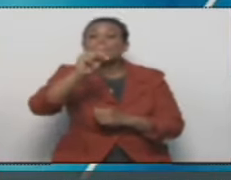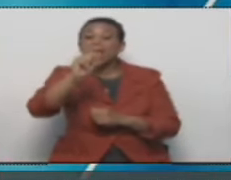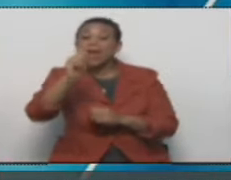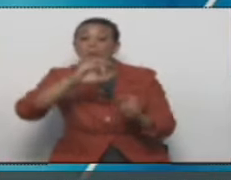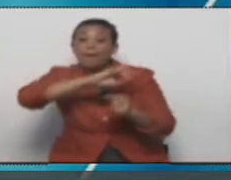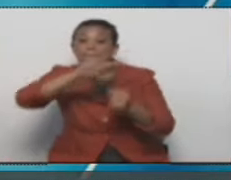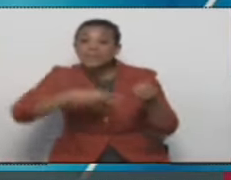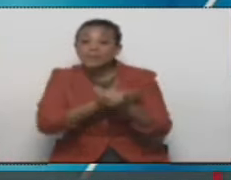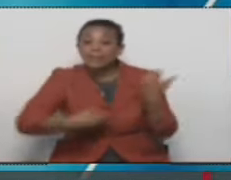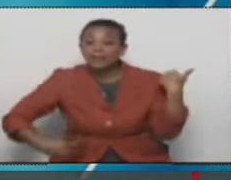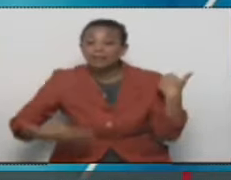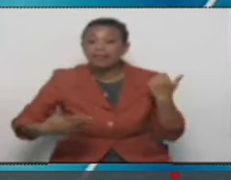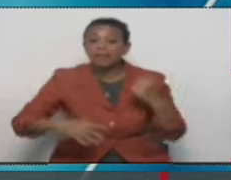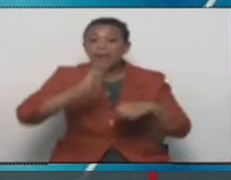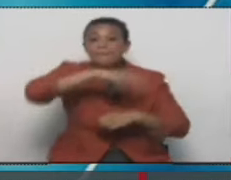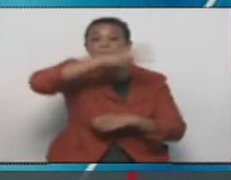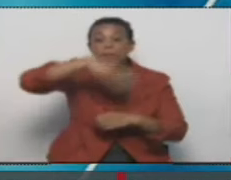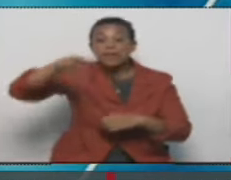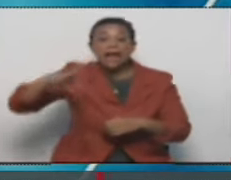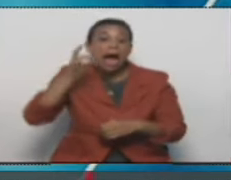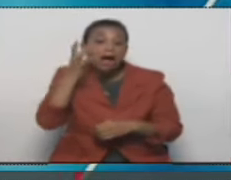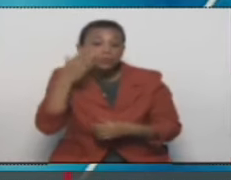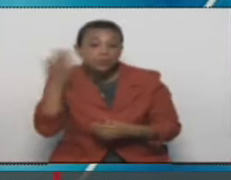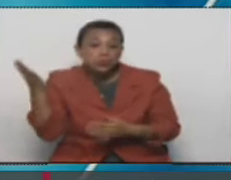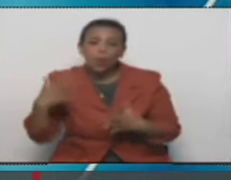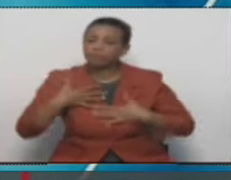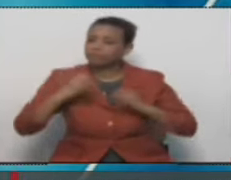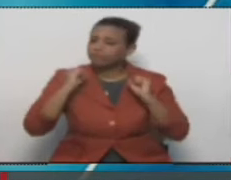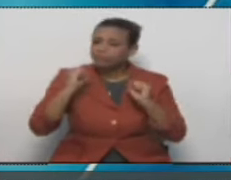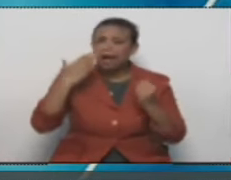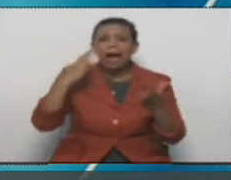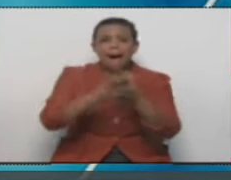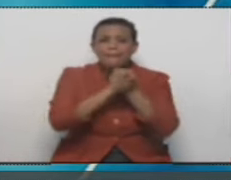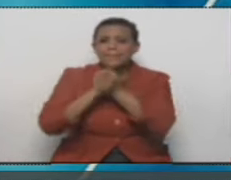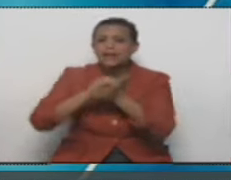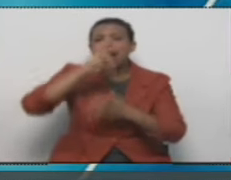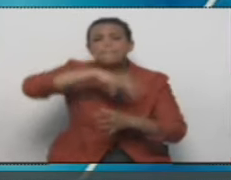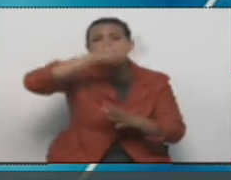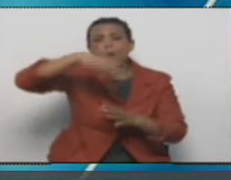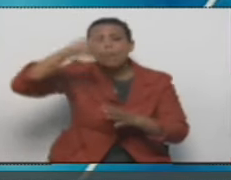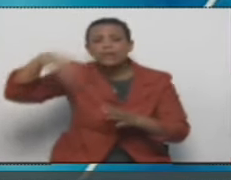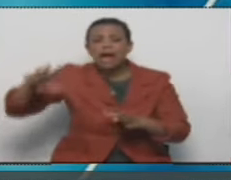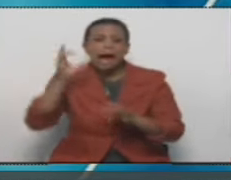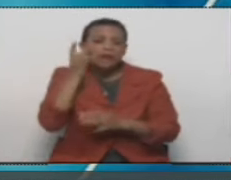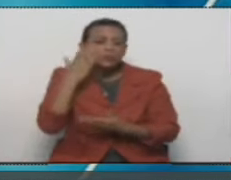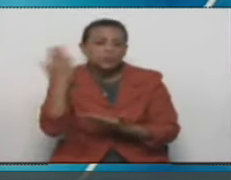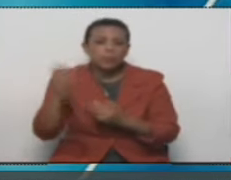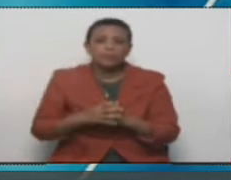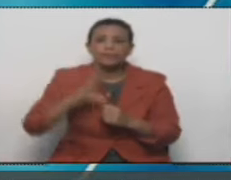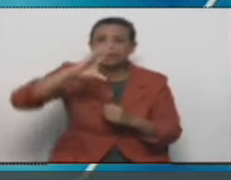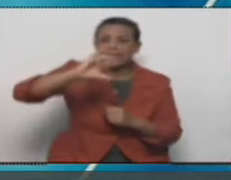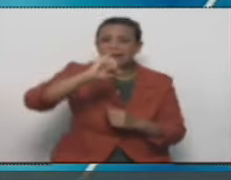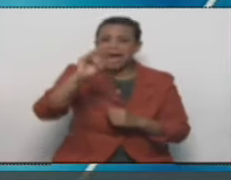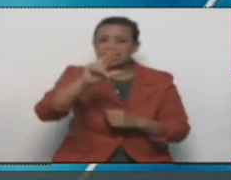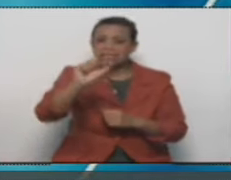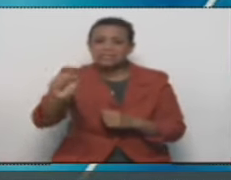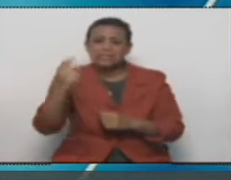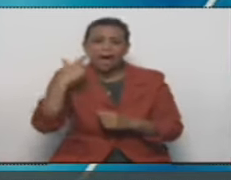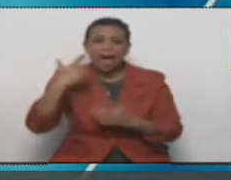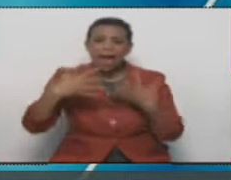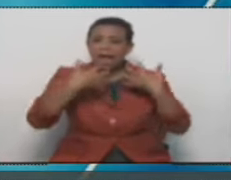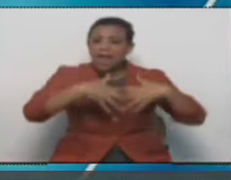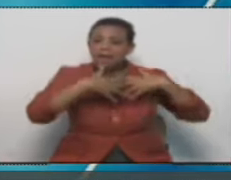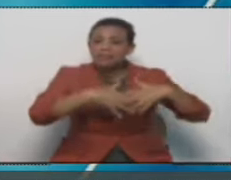San Juan. Movistar, nuestra querida amiga Movistar, Kaisa Macarén, gerente